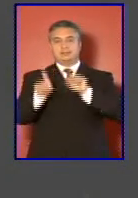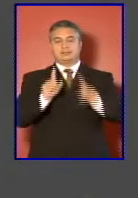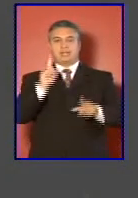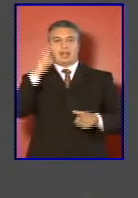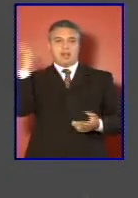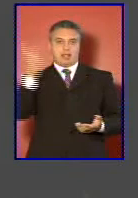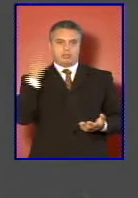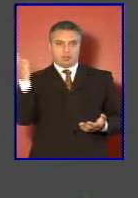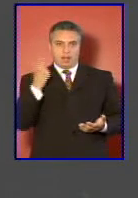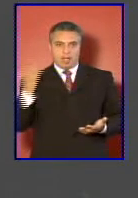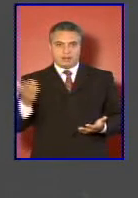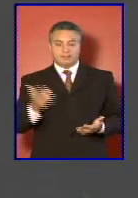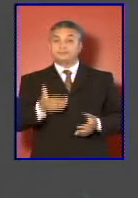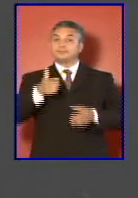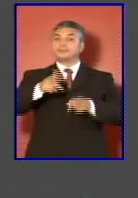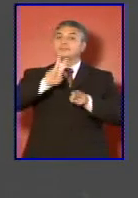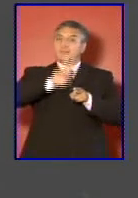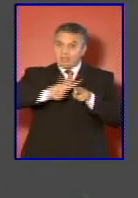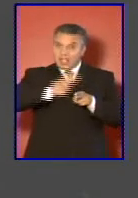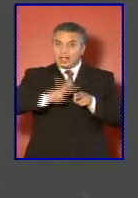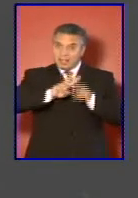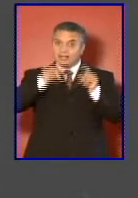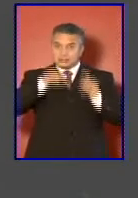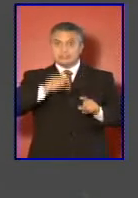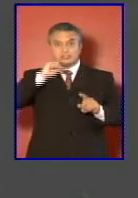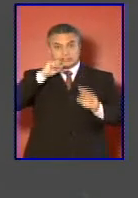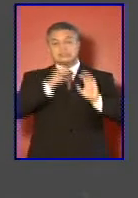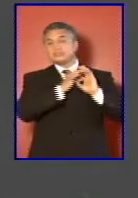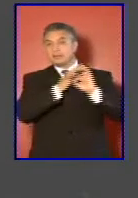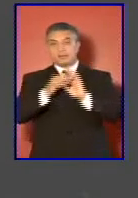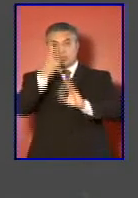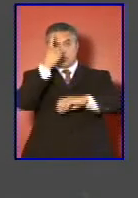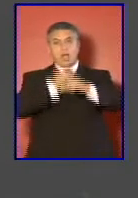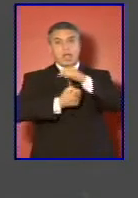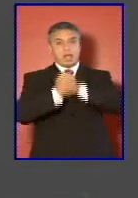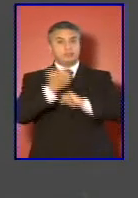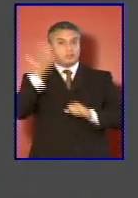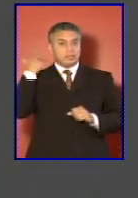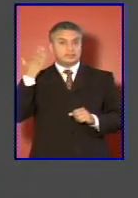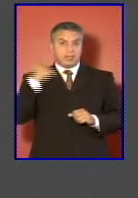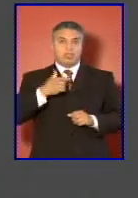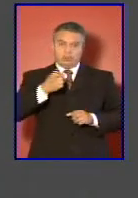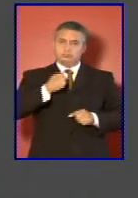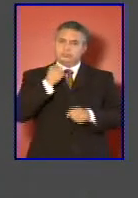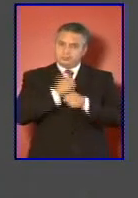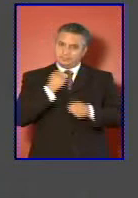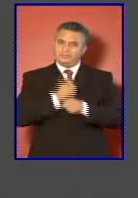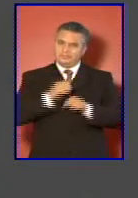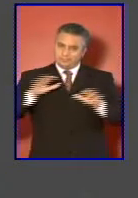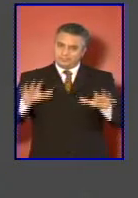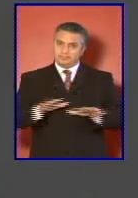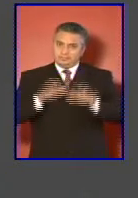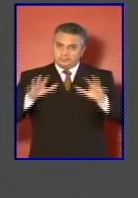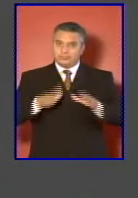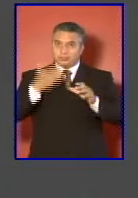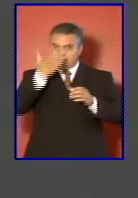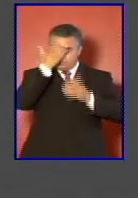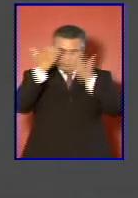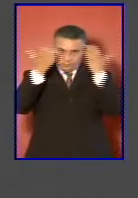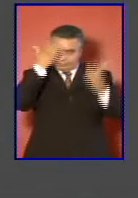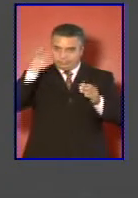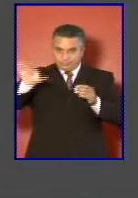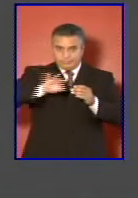Hacerlo significó durante el año pasado un trabajo multidisciplinario e